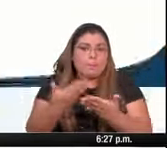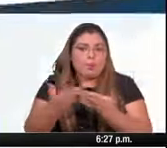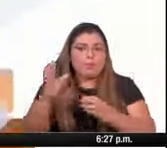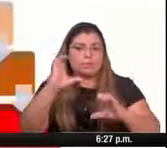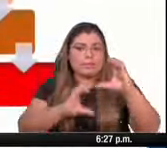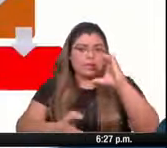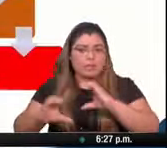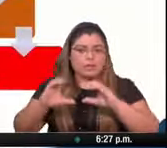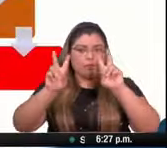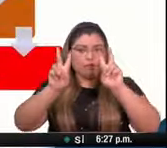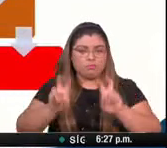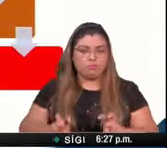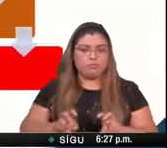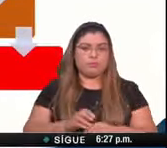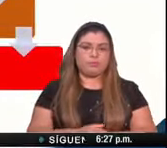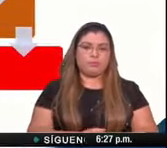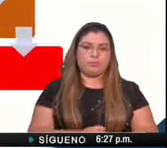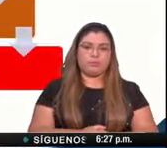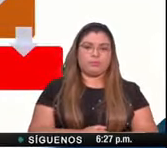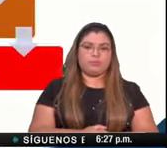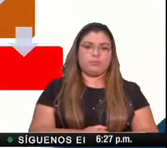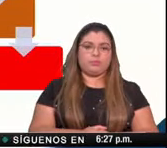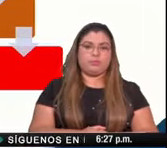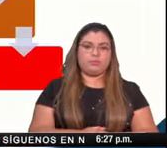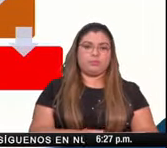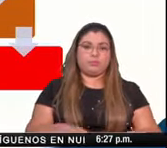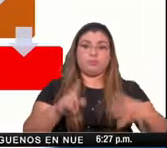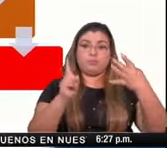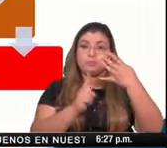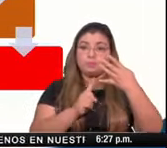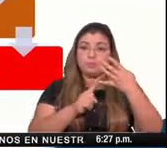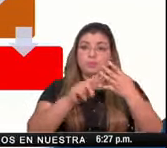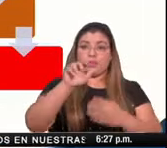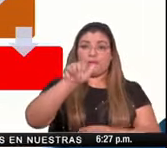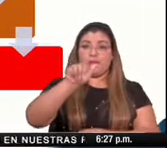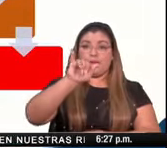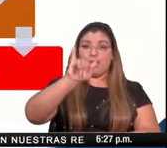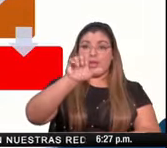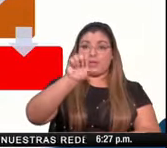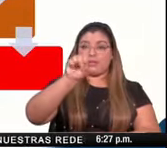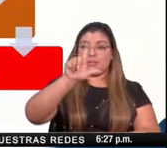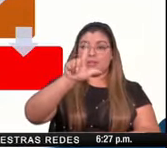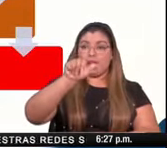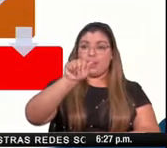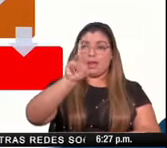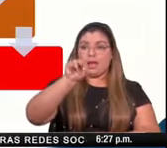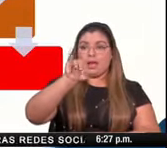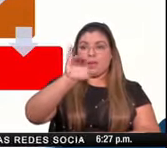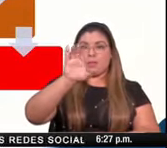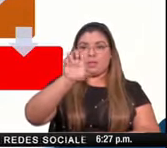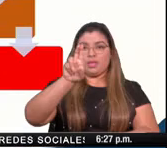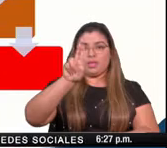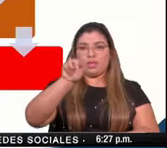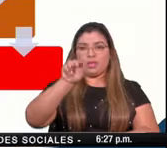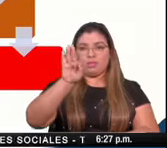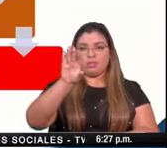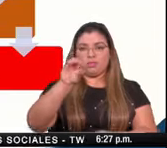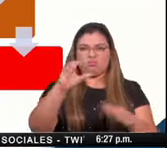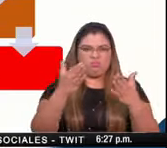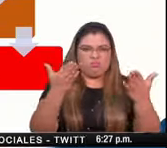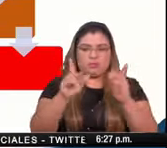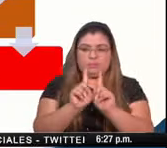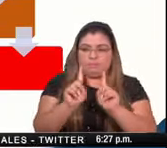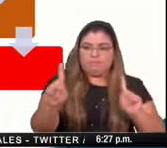el cuarto pilar aislamiento ante el amago del desborde de cualquier indicador de la